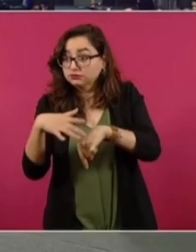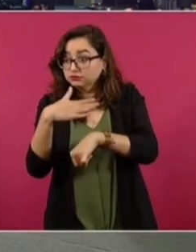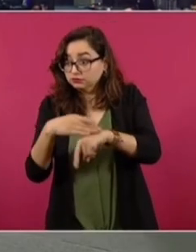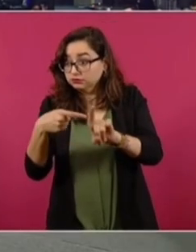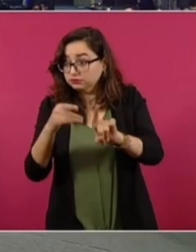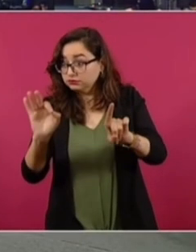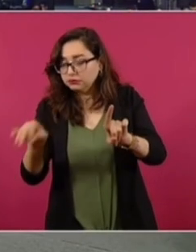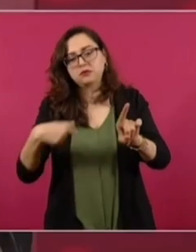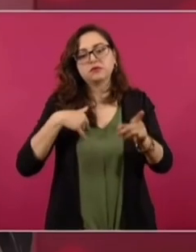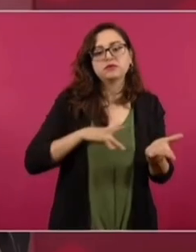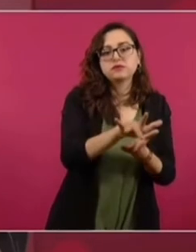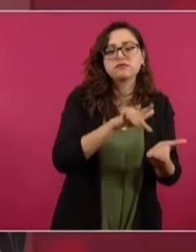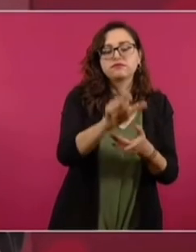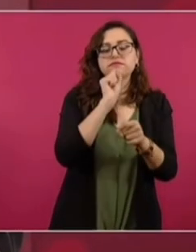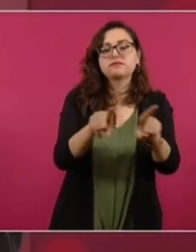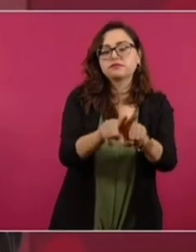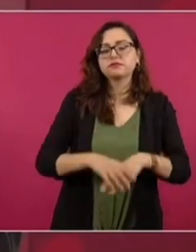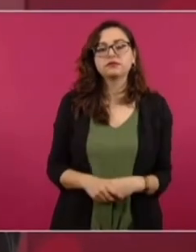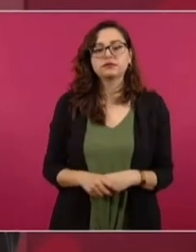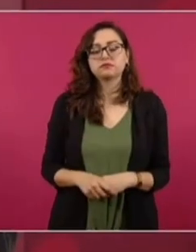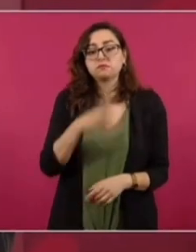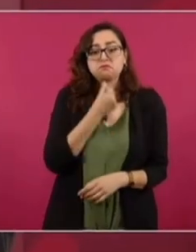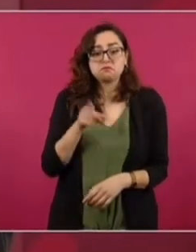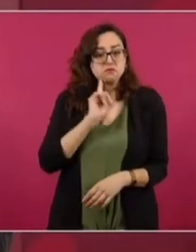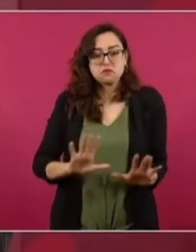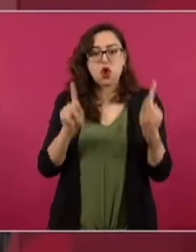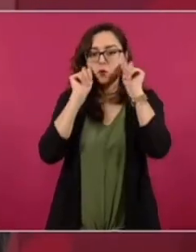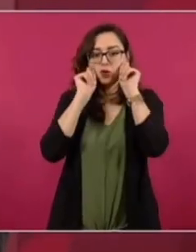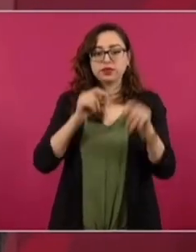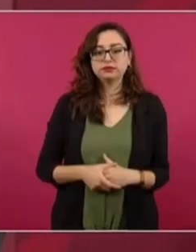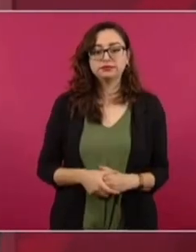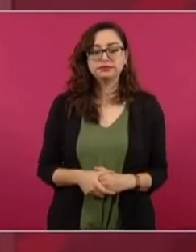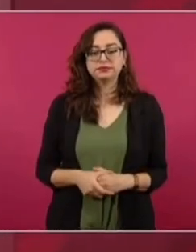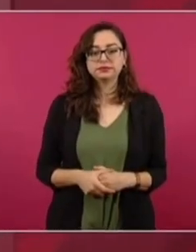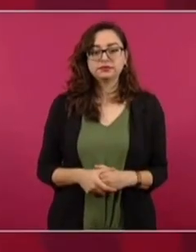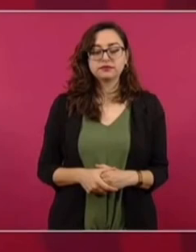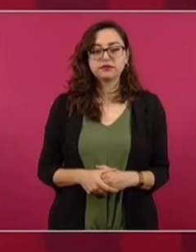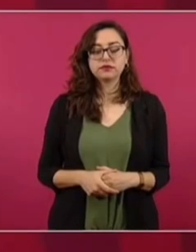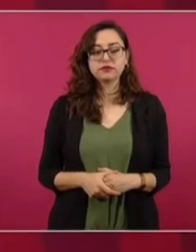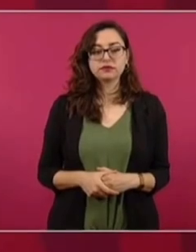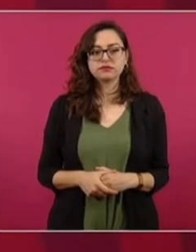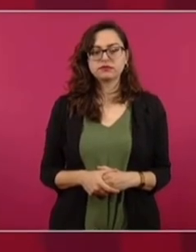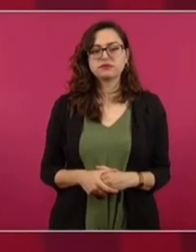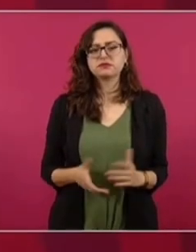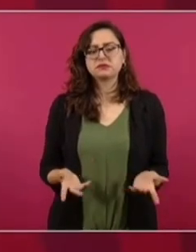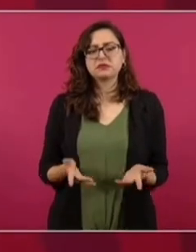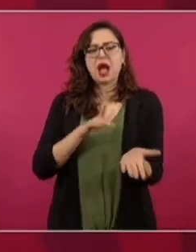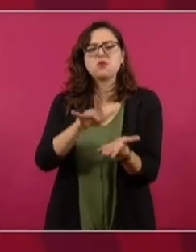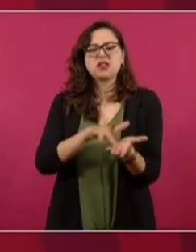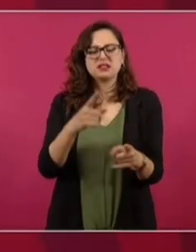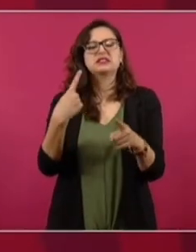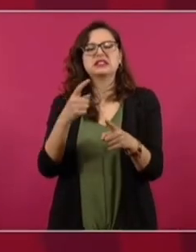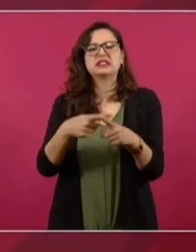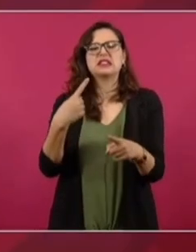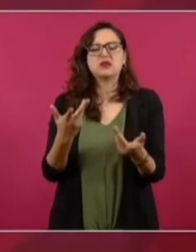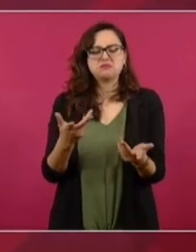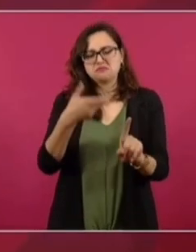Ese voy a apoyar. Hombre o mujer. Y también apoyarlo. Nada más decir.